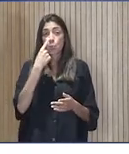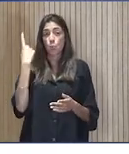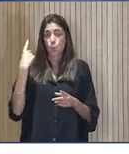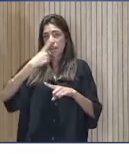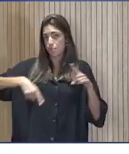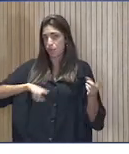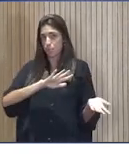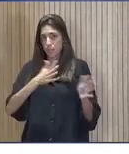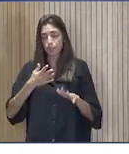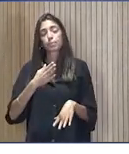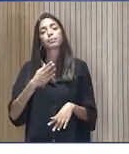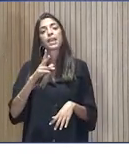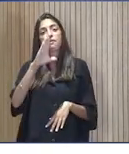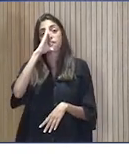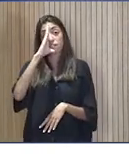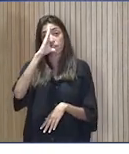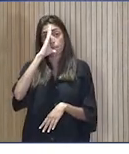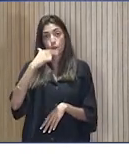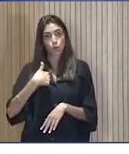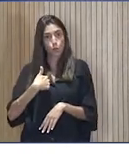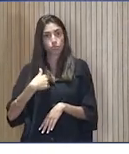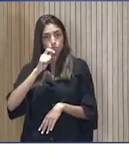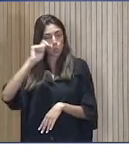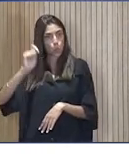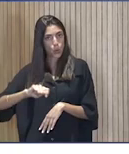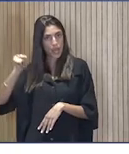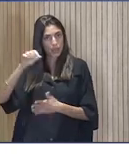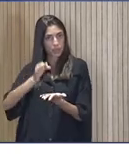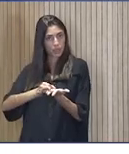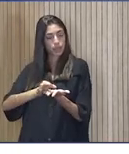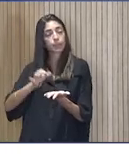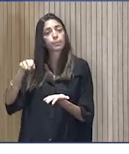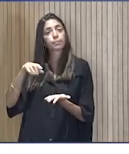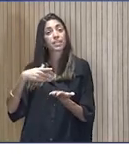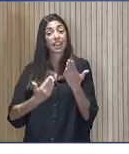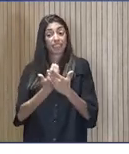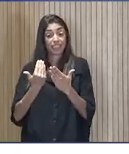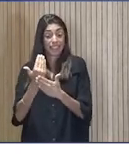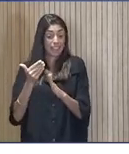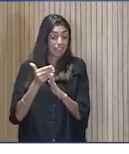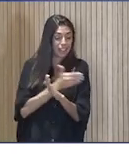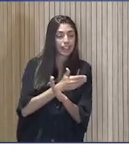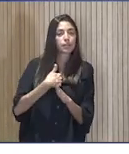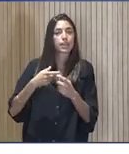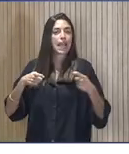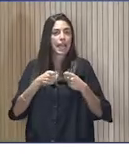en febrero, yo estaba en Kiev, unos días antes de que estallara la guerra.